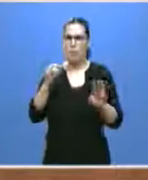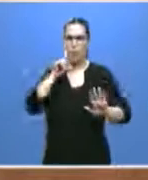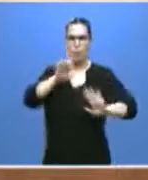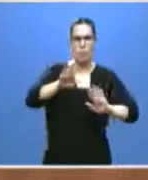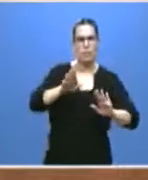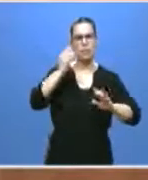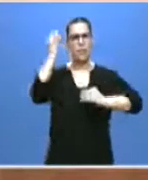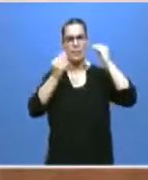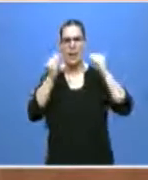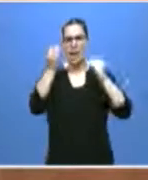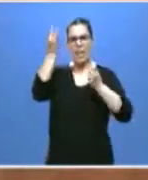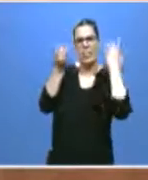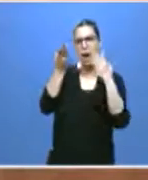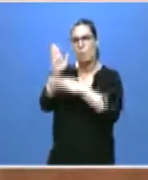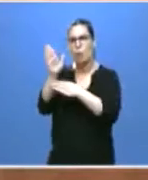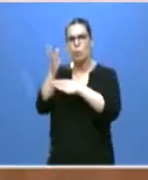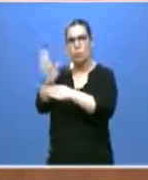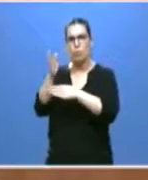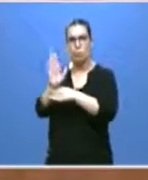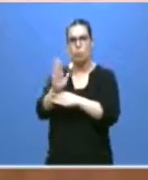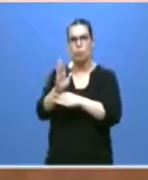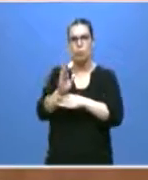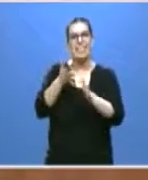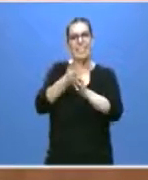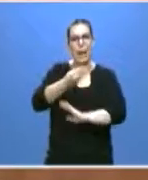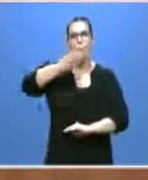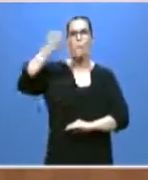propuestas. No había otro camino que el de la buena política.